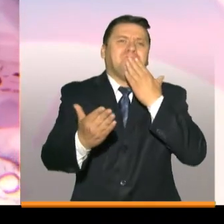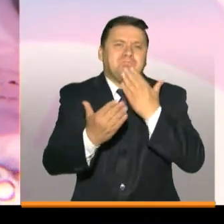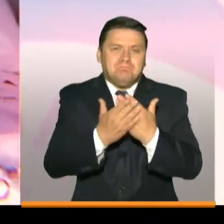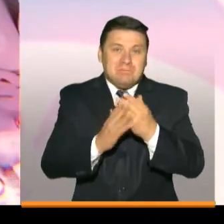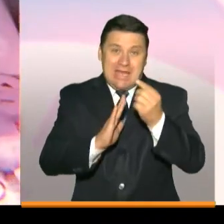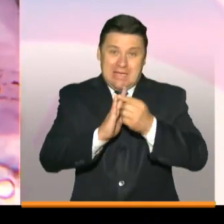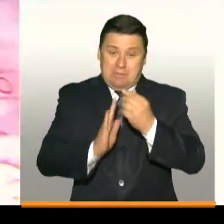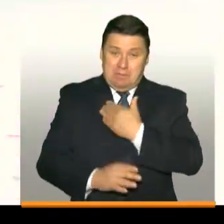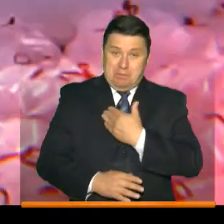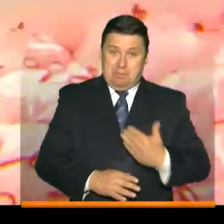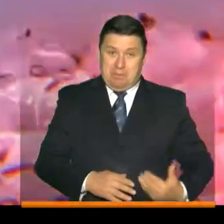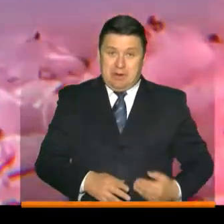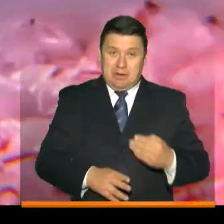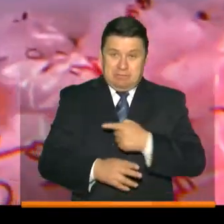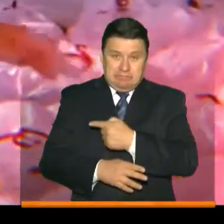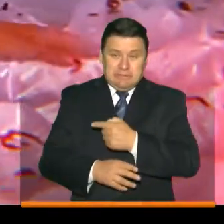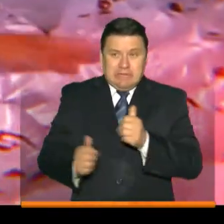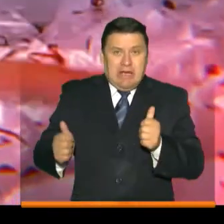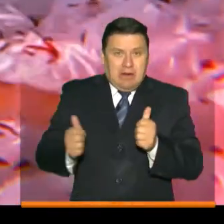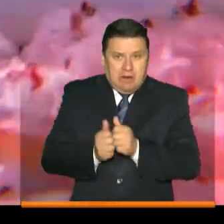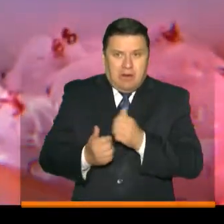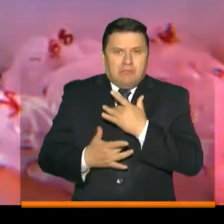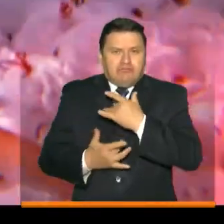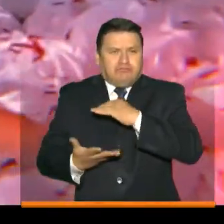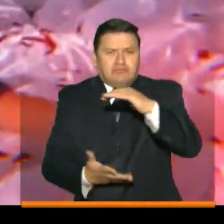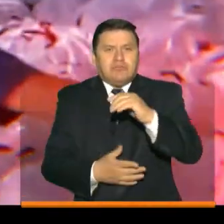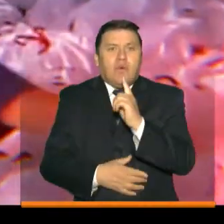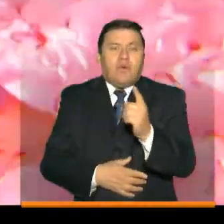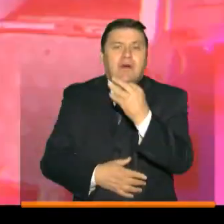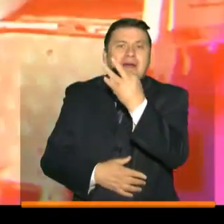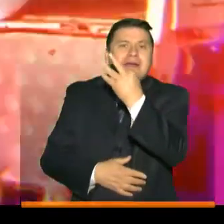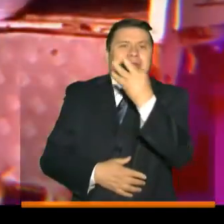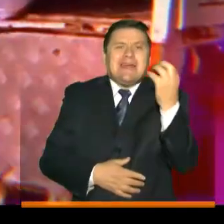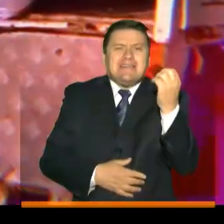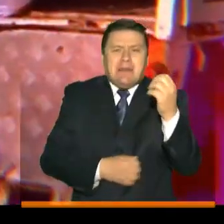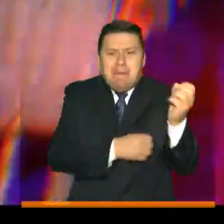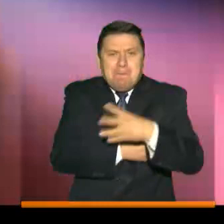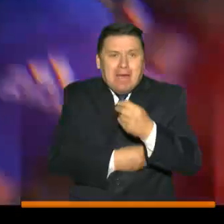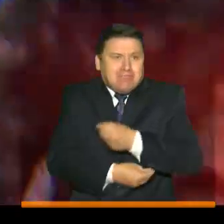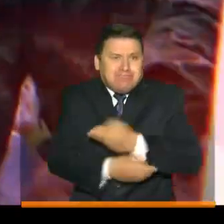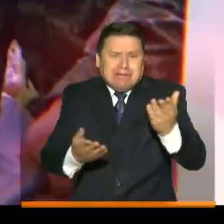Con la primera dama de la nación, a través de su donación de estos 303 mercaditos.